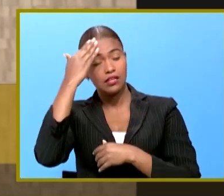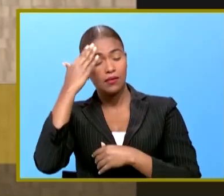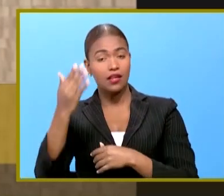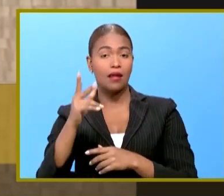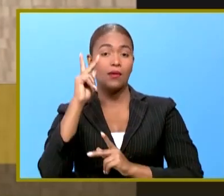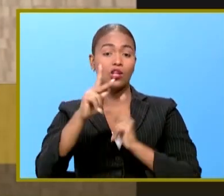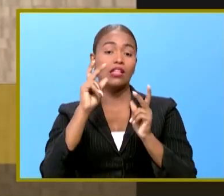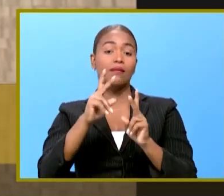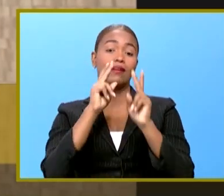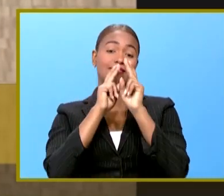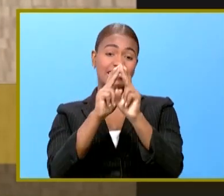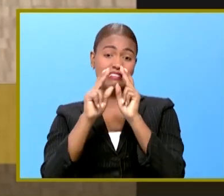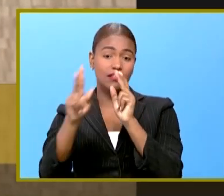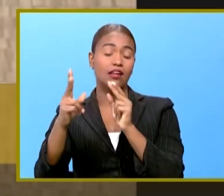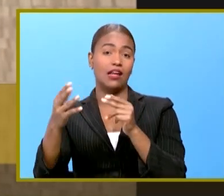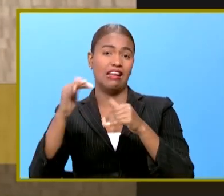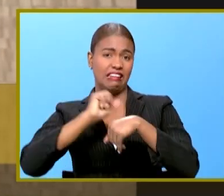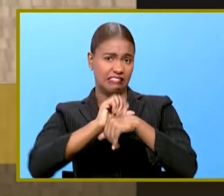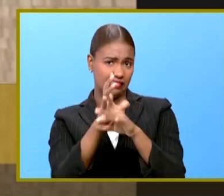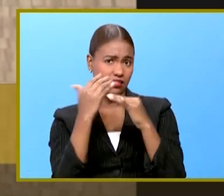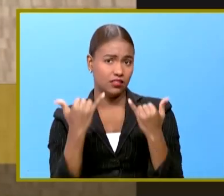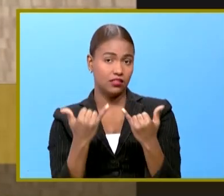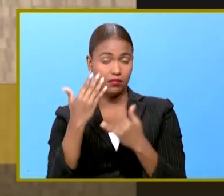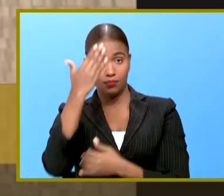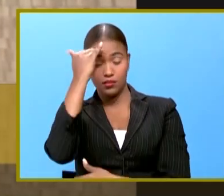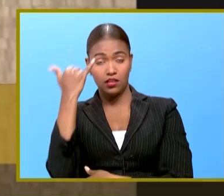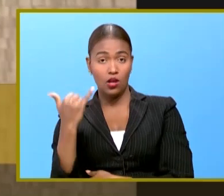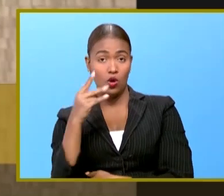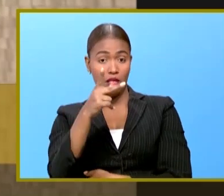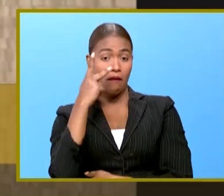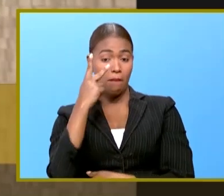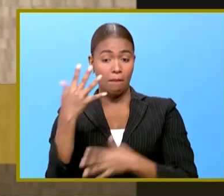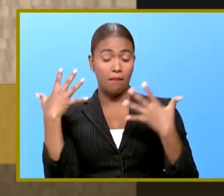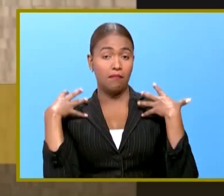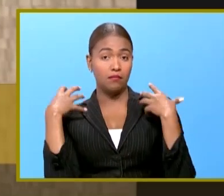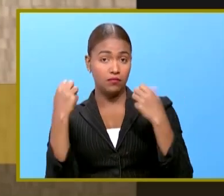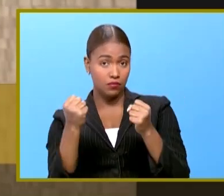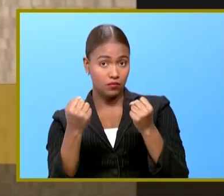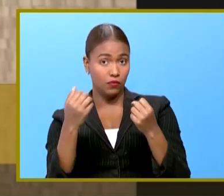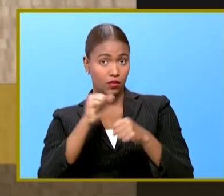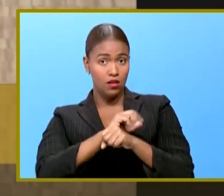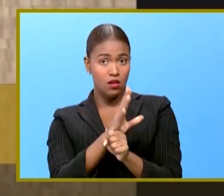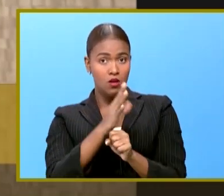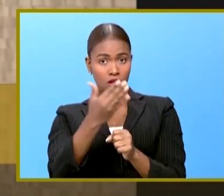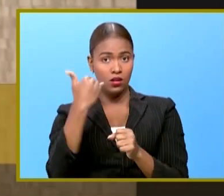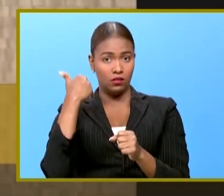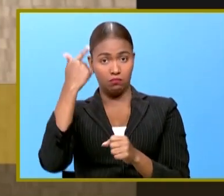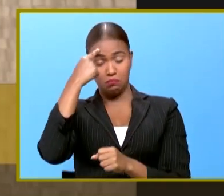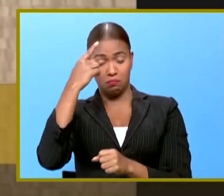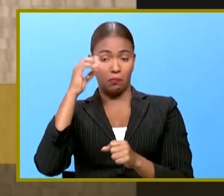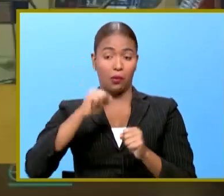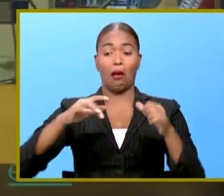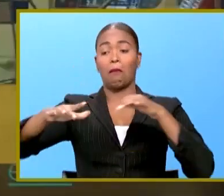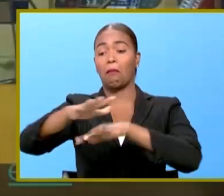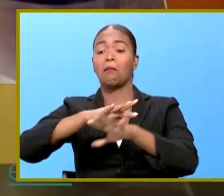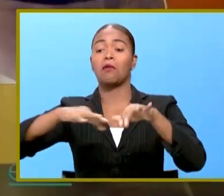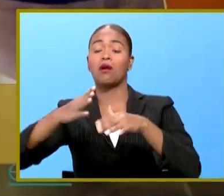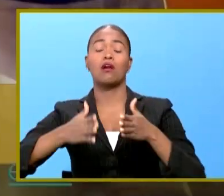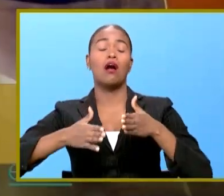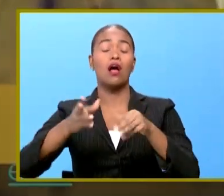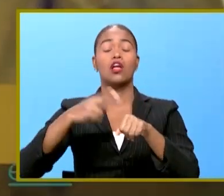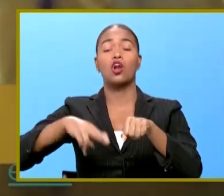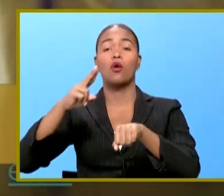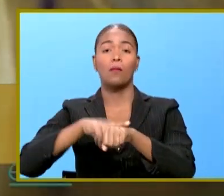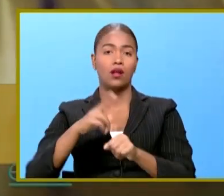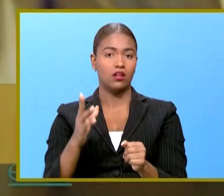le debe faltar al respeto al virus porque ahora usted le dio COVID quizá le salió bien y usted cree que puede salir a la calle a andar por ahí a